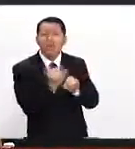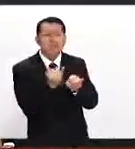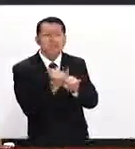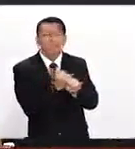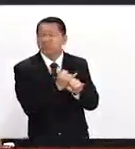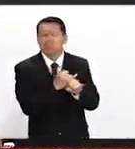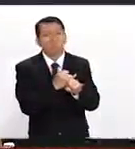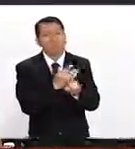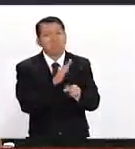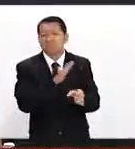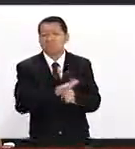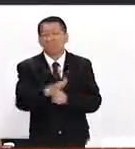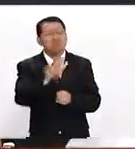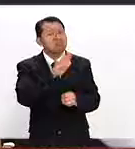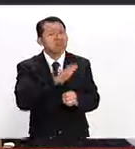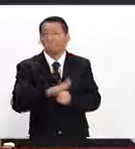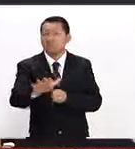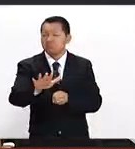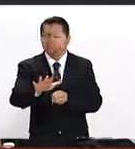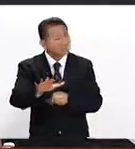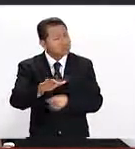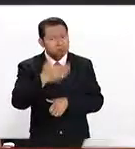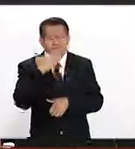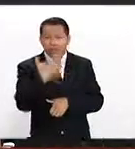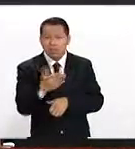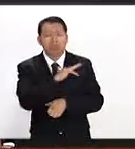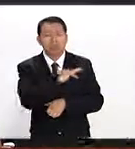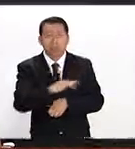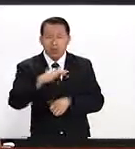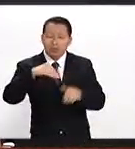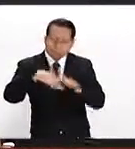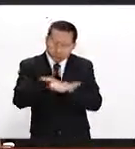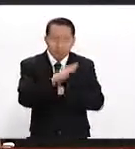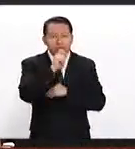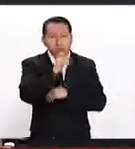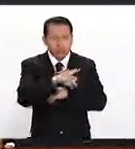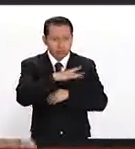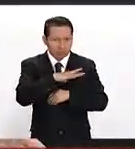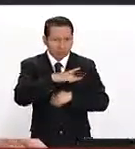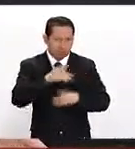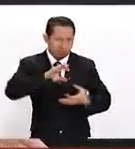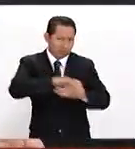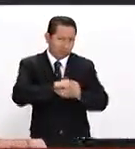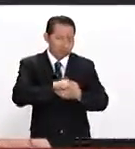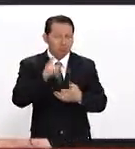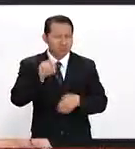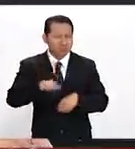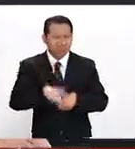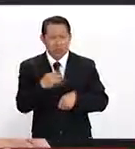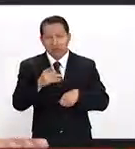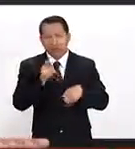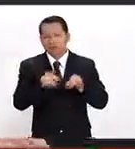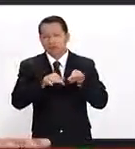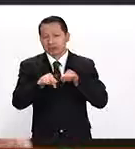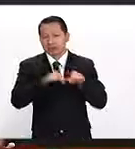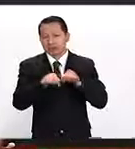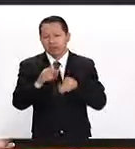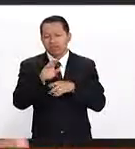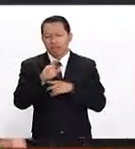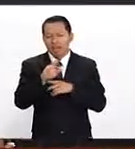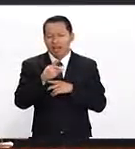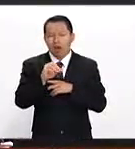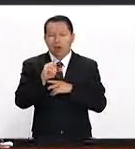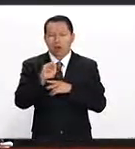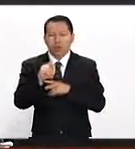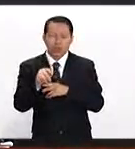nosotros les permitimos que puedan acceder a nuestras plataformas. Y como te digo, trabajamos sobre la plataforma Blackboard.